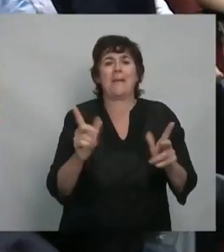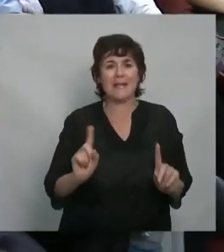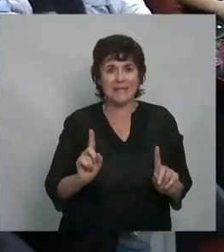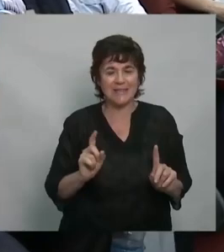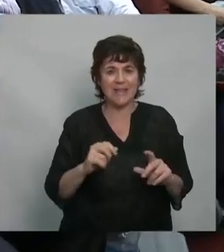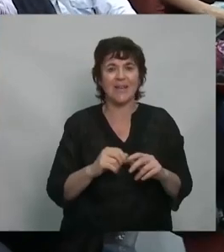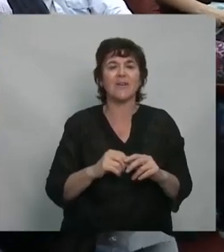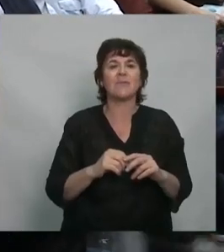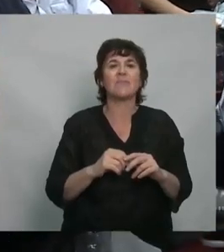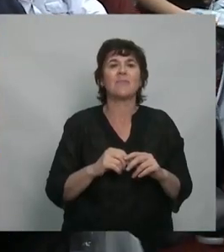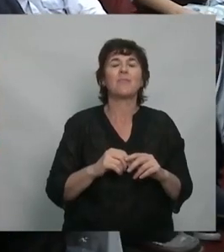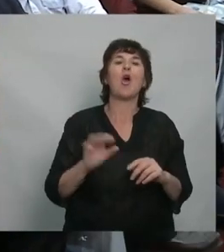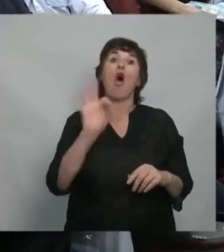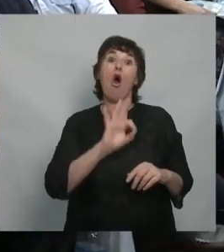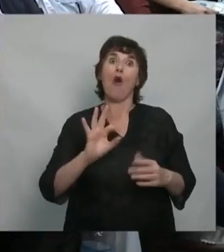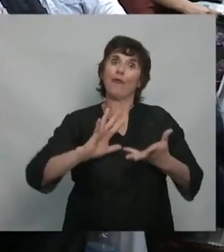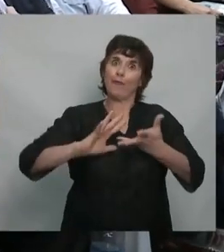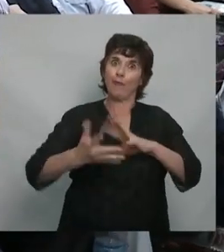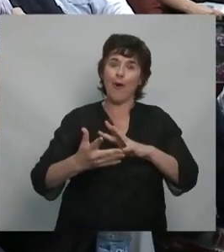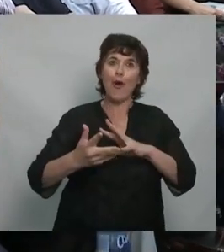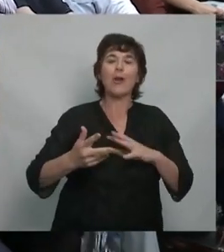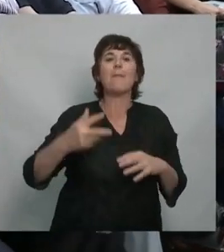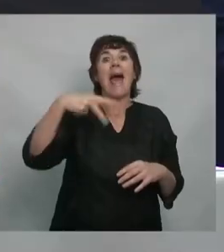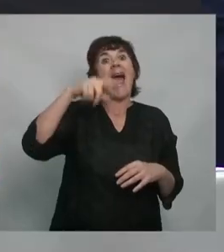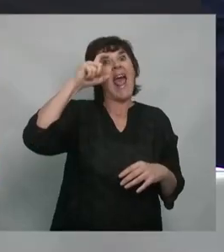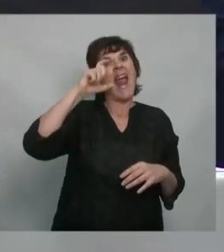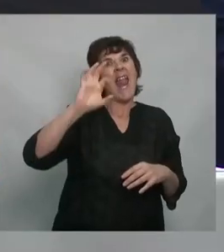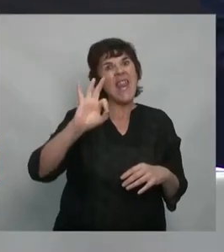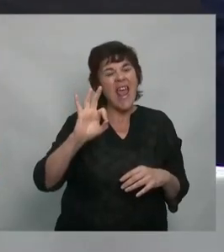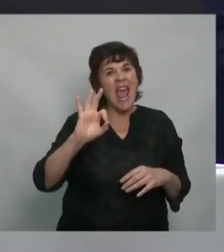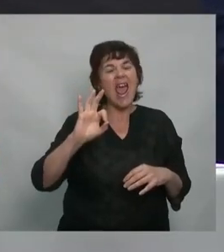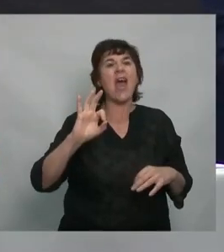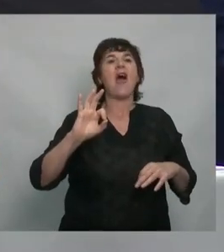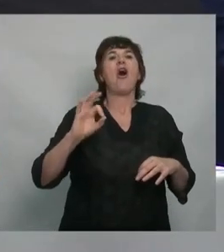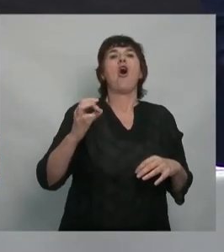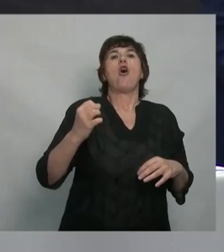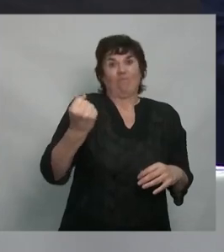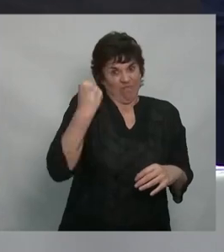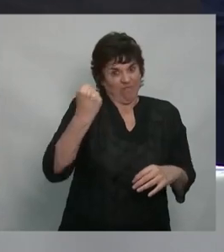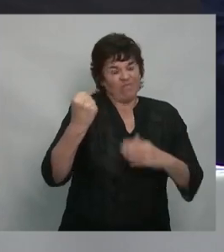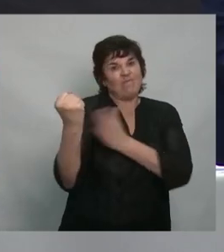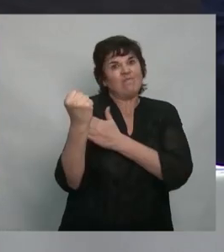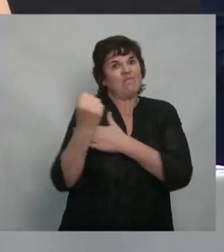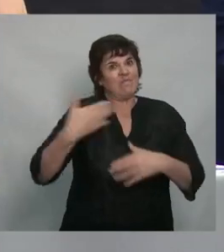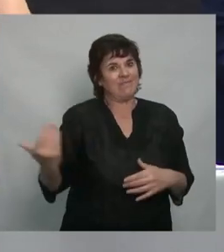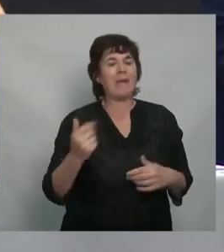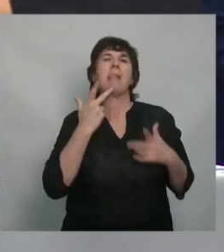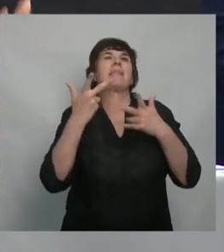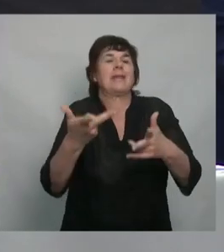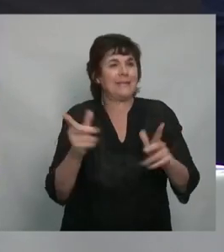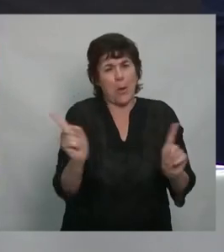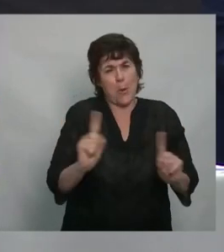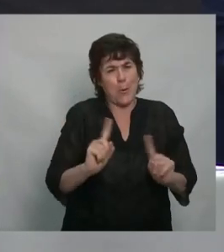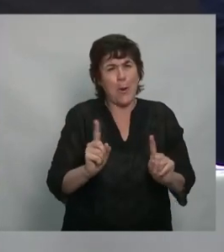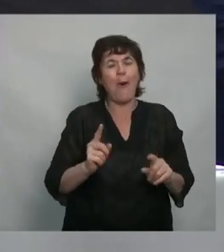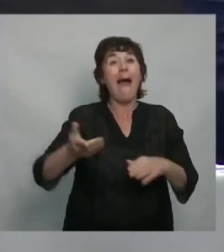o con una suerte de neofachismo, para nada, al contrario, durante la